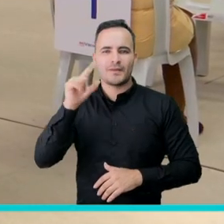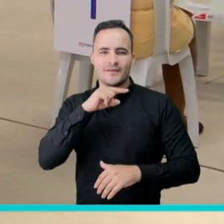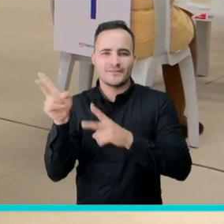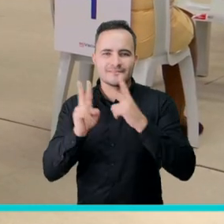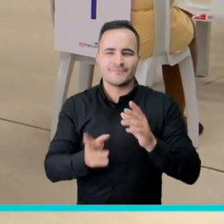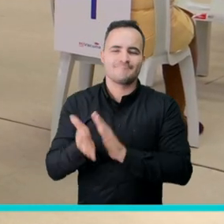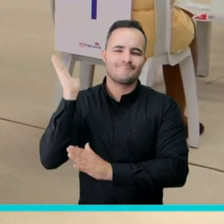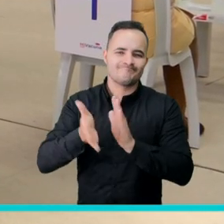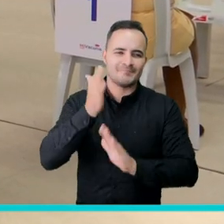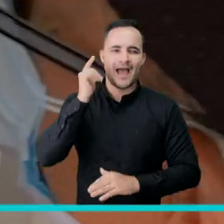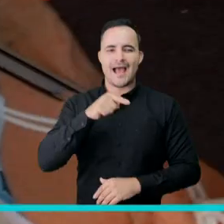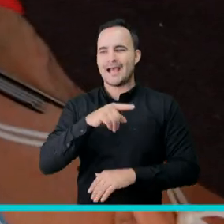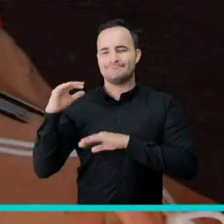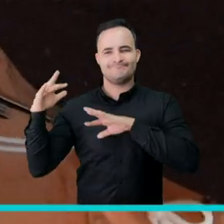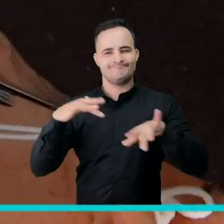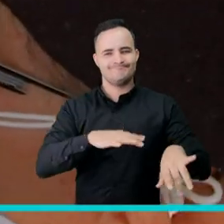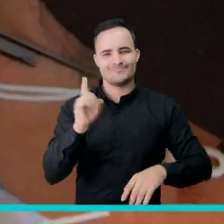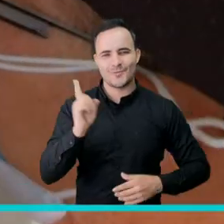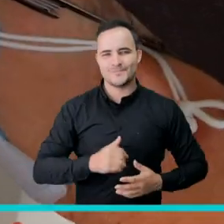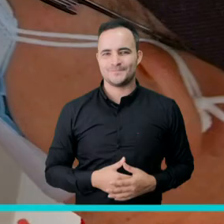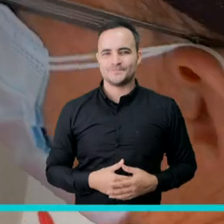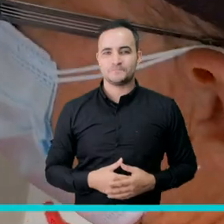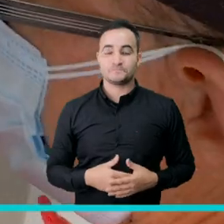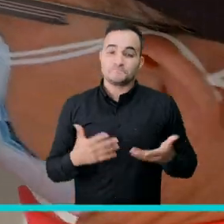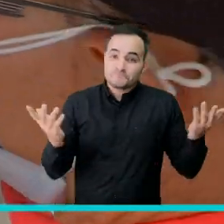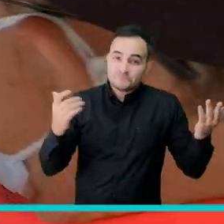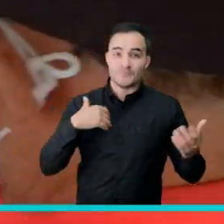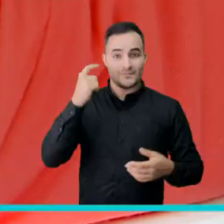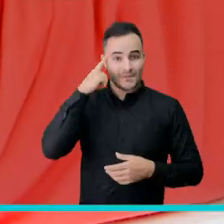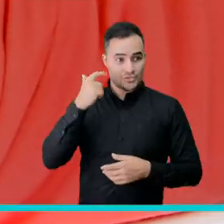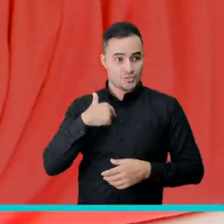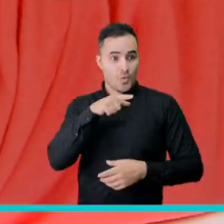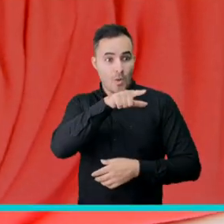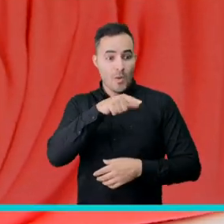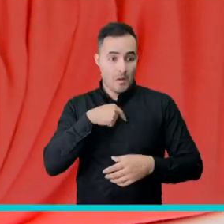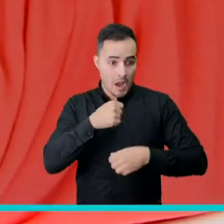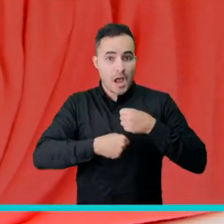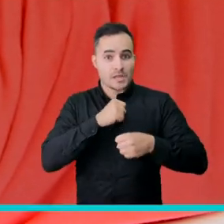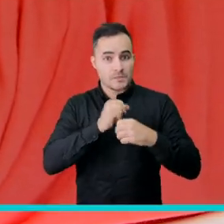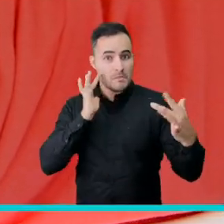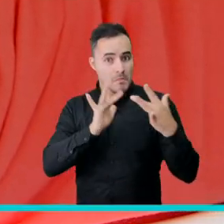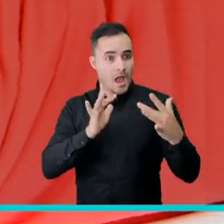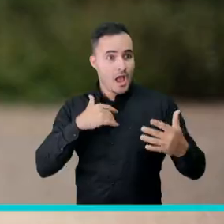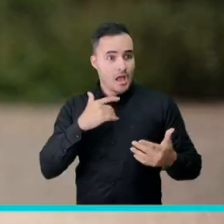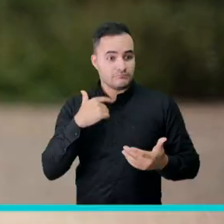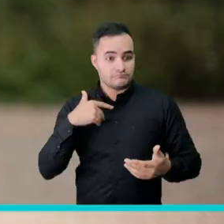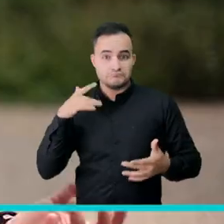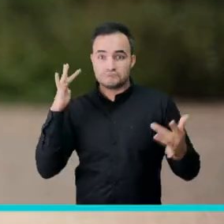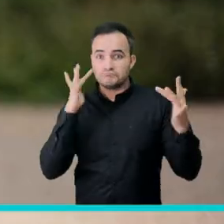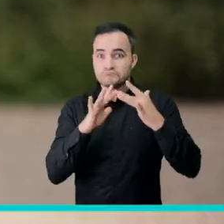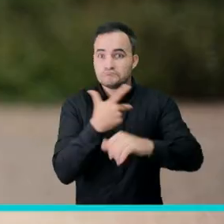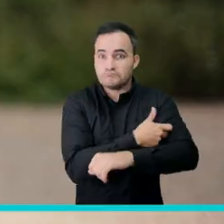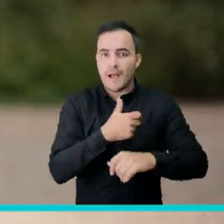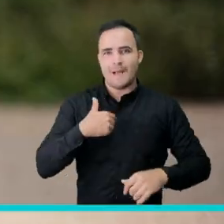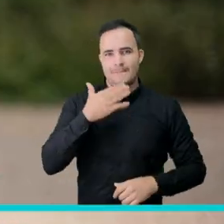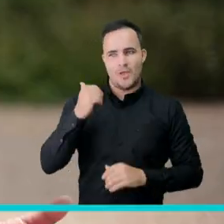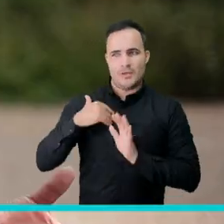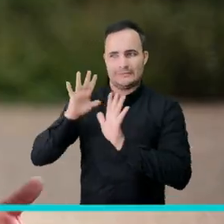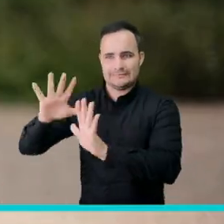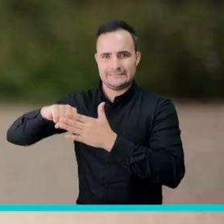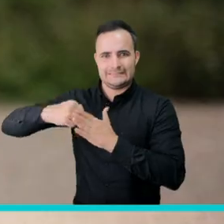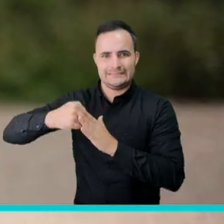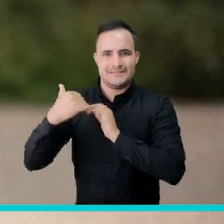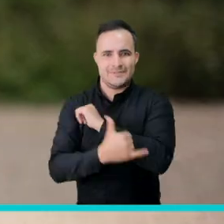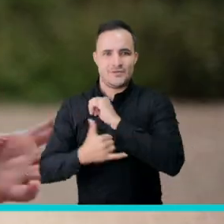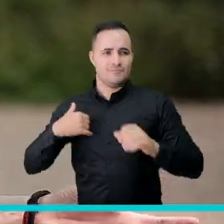de la ciudad. Si yo estoy priorizado antes de armar mi paseíto, pues busco la opción, que nosotros con todo el gusto